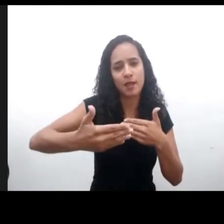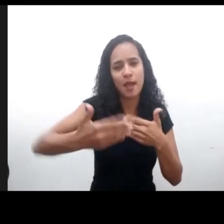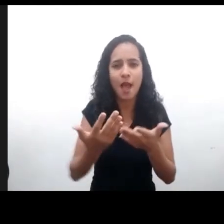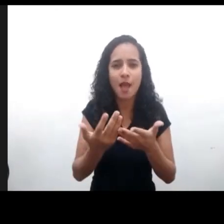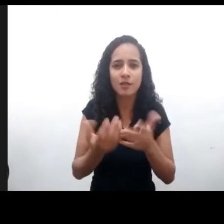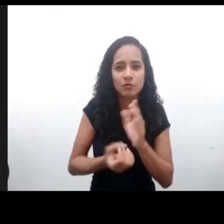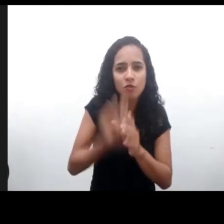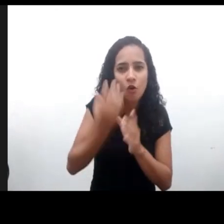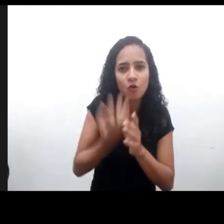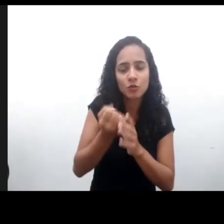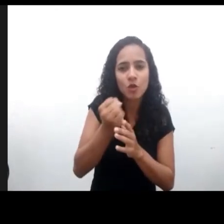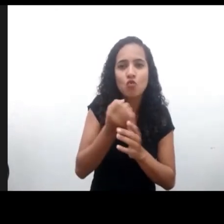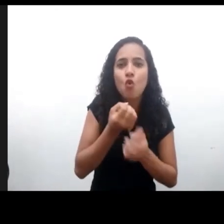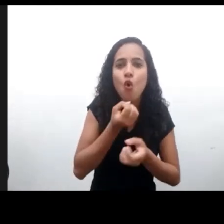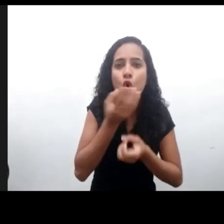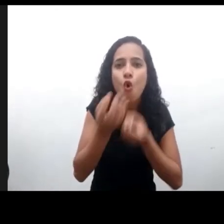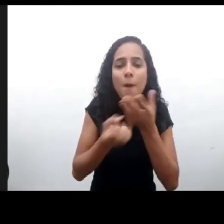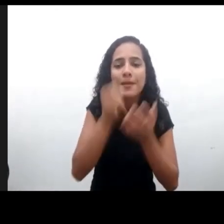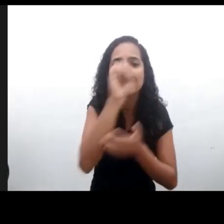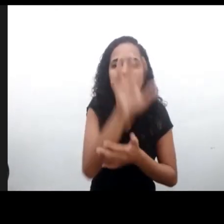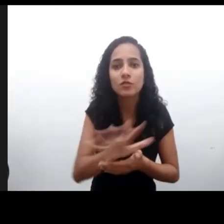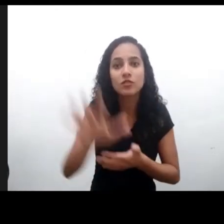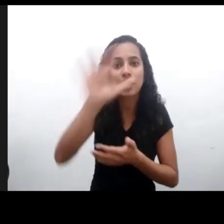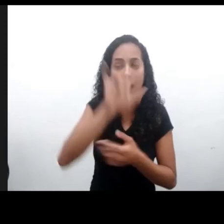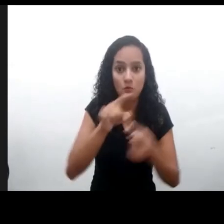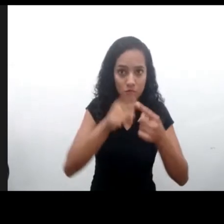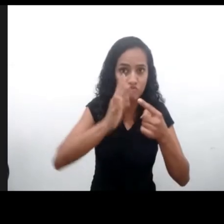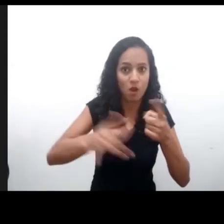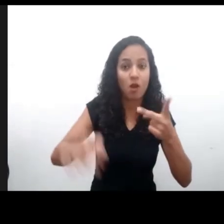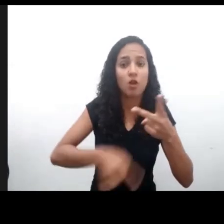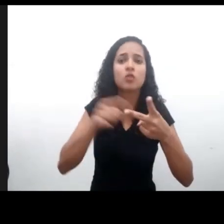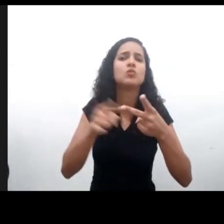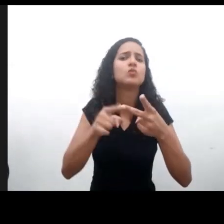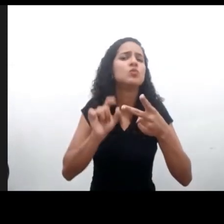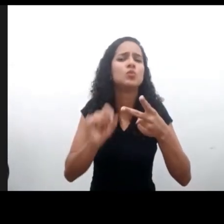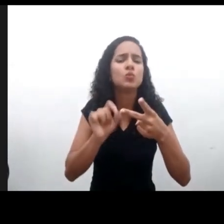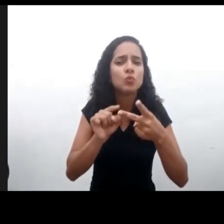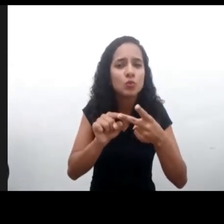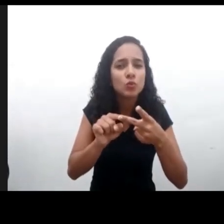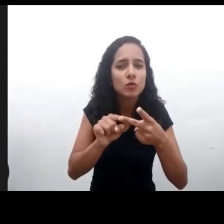cuestión es que se realizaron dos consultas grupales,